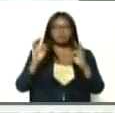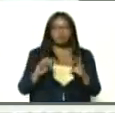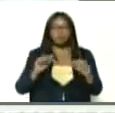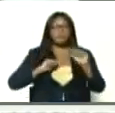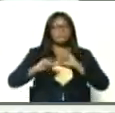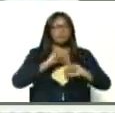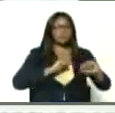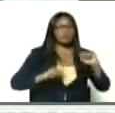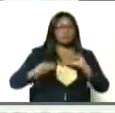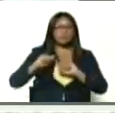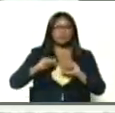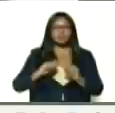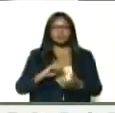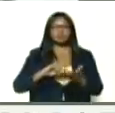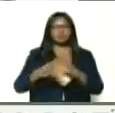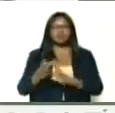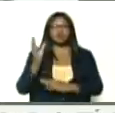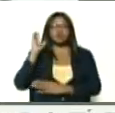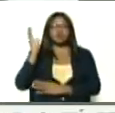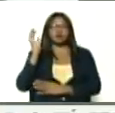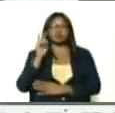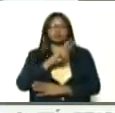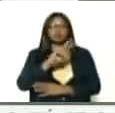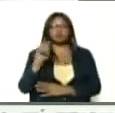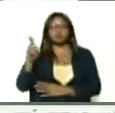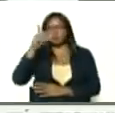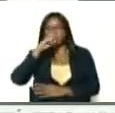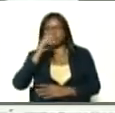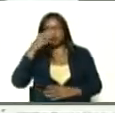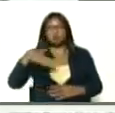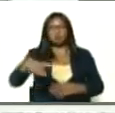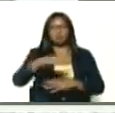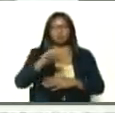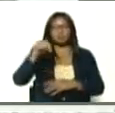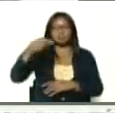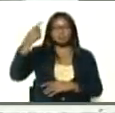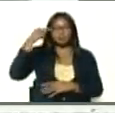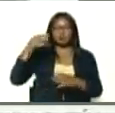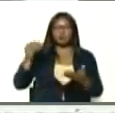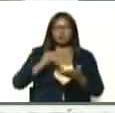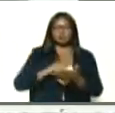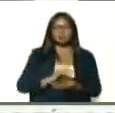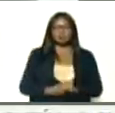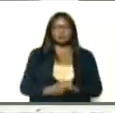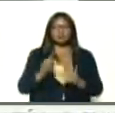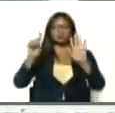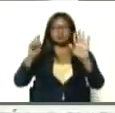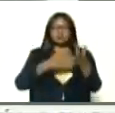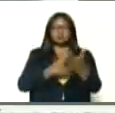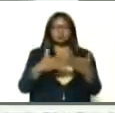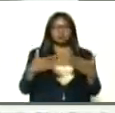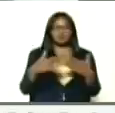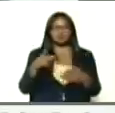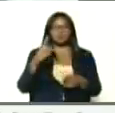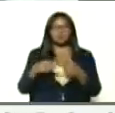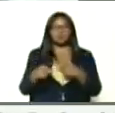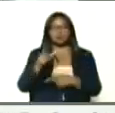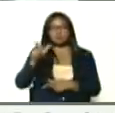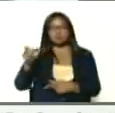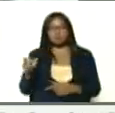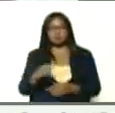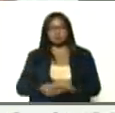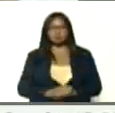movimiento, del Congreso Bicentenario, los Pueblos, al día de hoy, presidente, seis millones, y medio de personas,